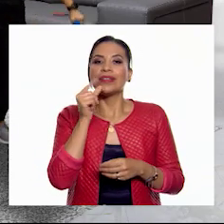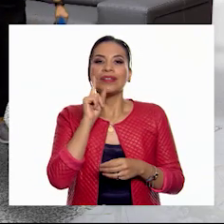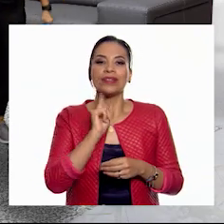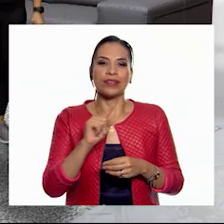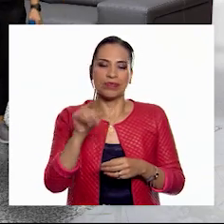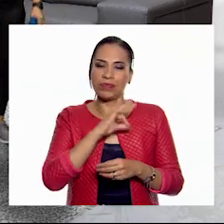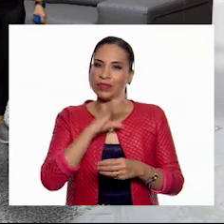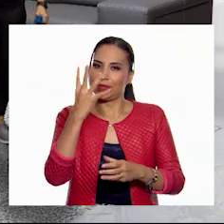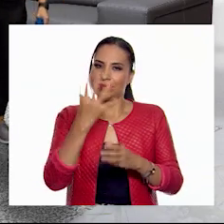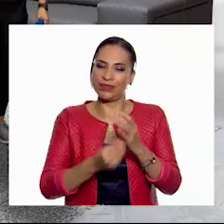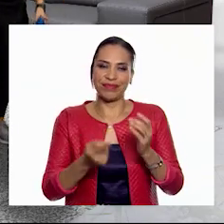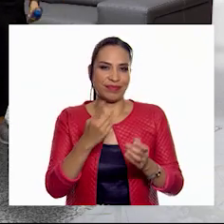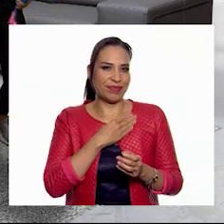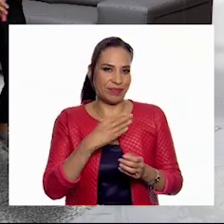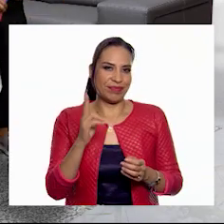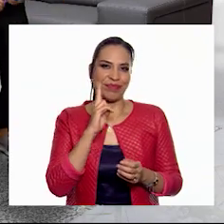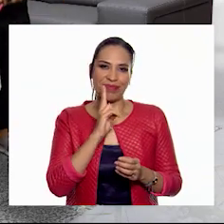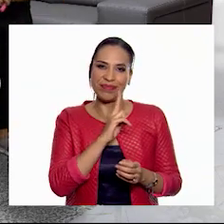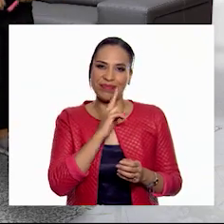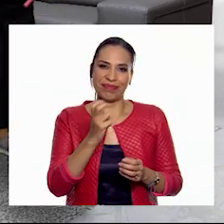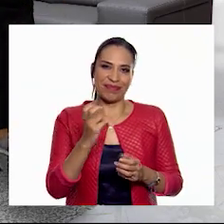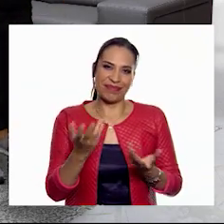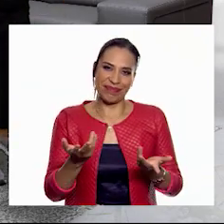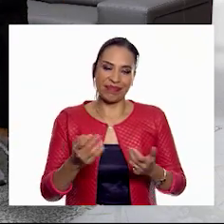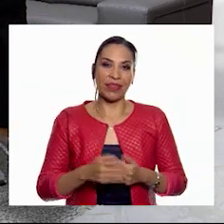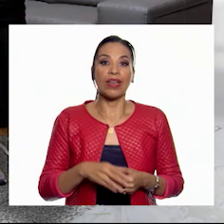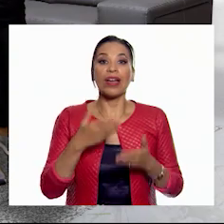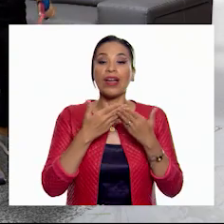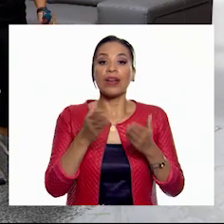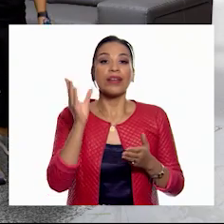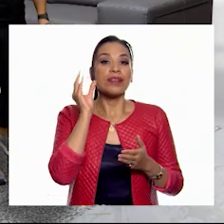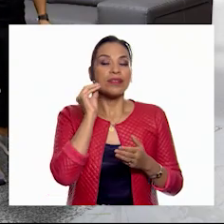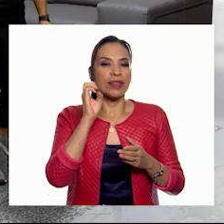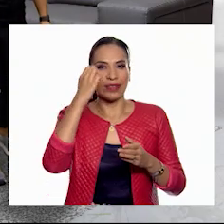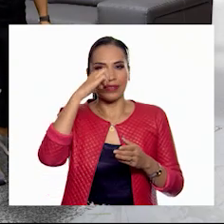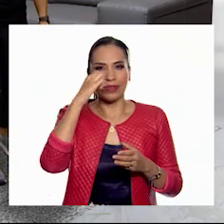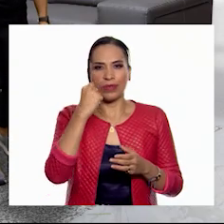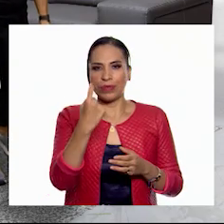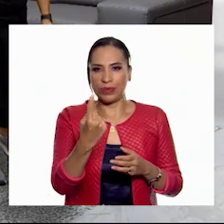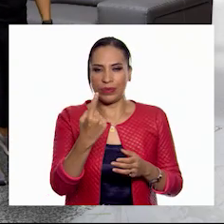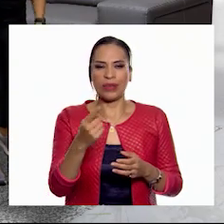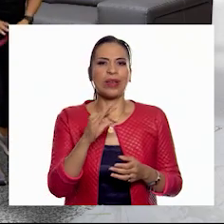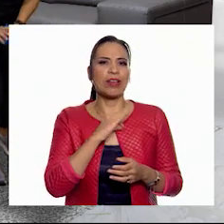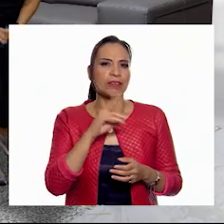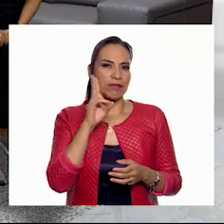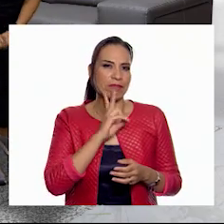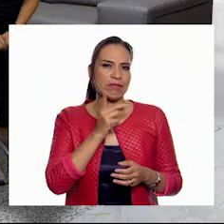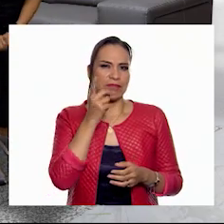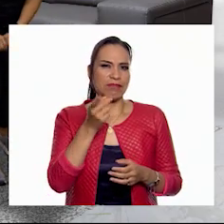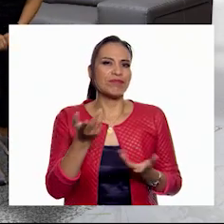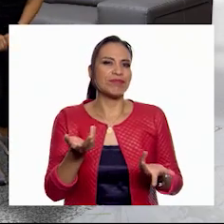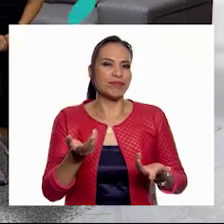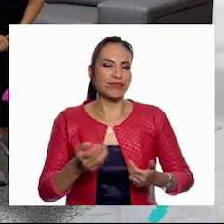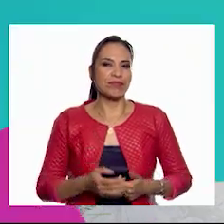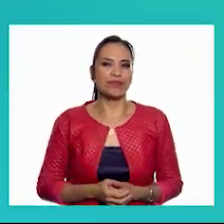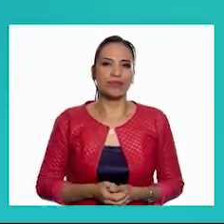escapar. ¡Genial! ¡Qué buena noticia, Eva! Vamos a escuchar la experiencia de uno de ellos. A ver, vamos. Vamos.